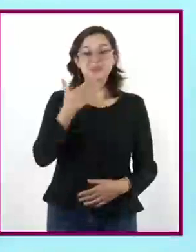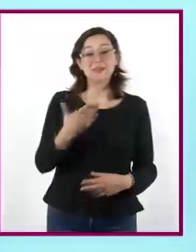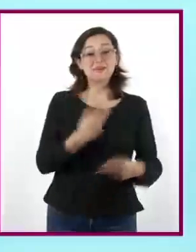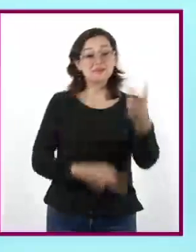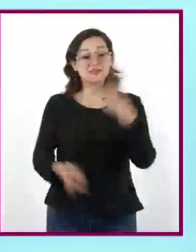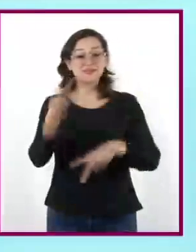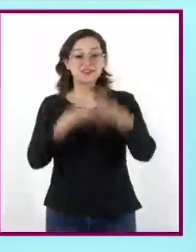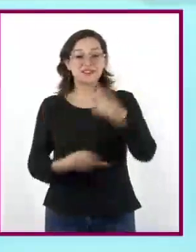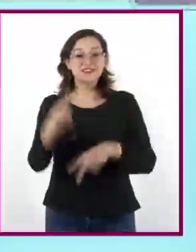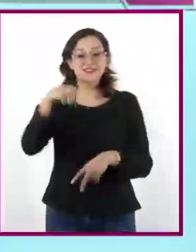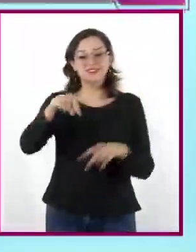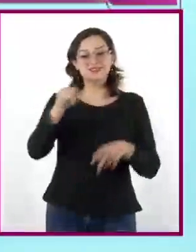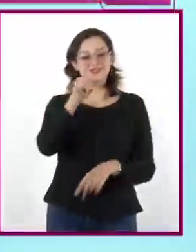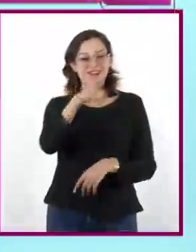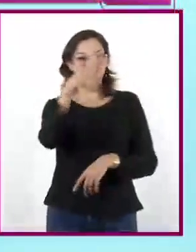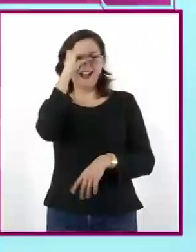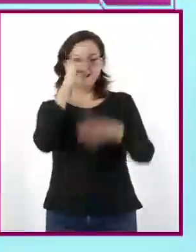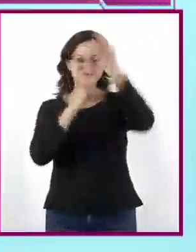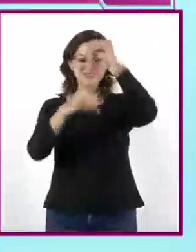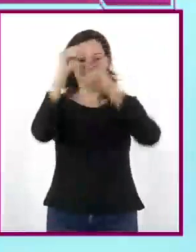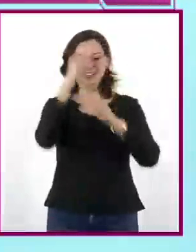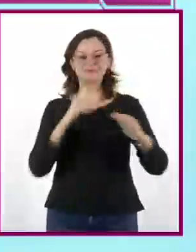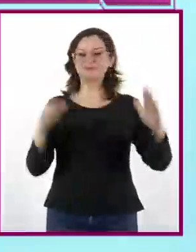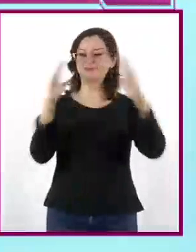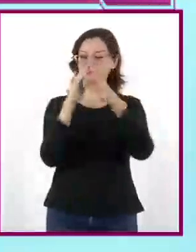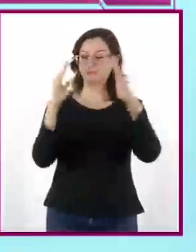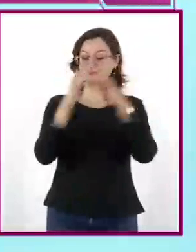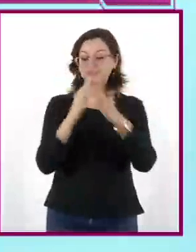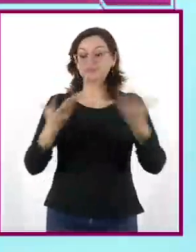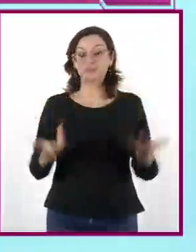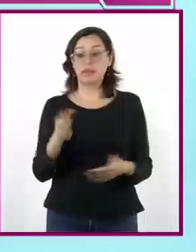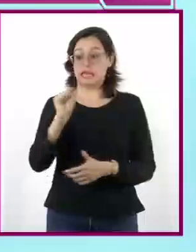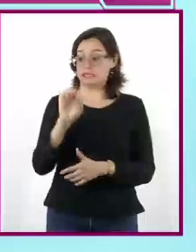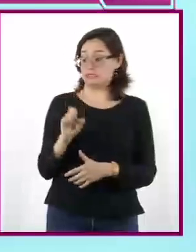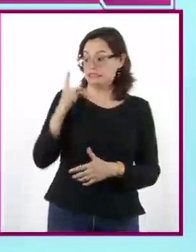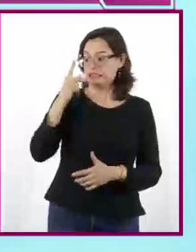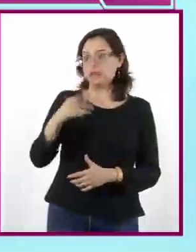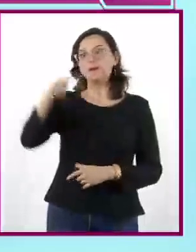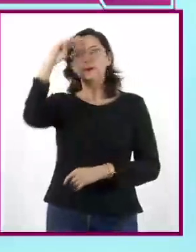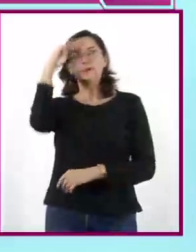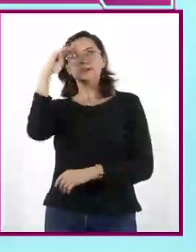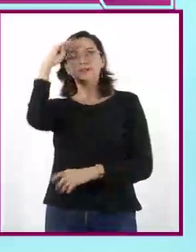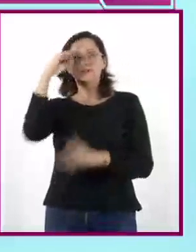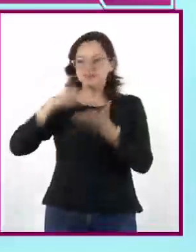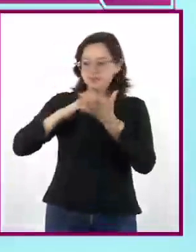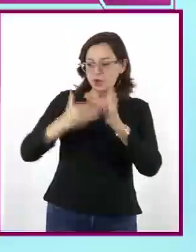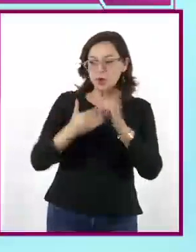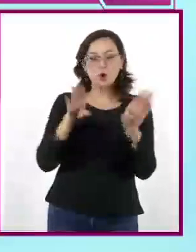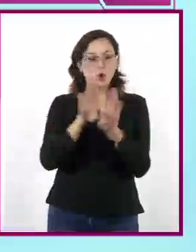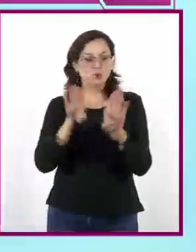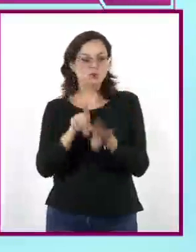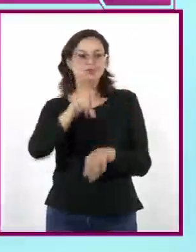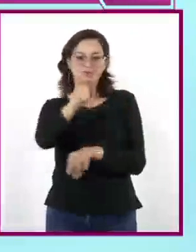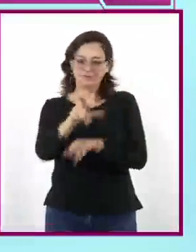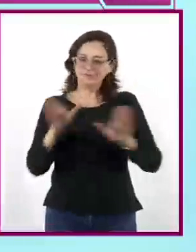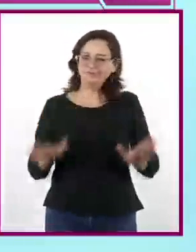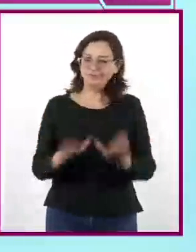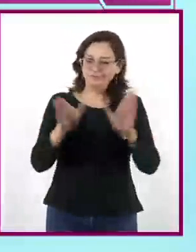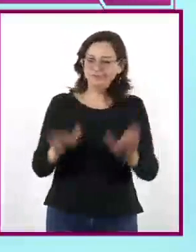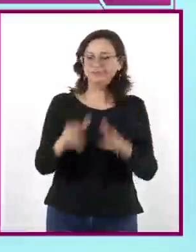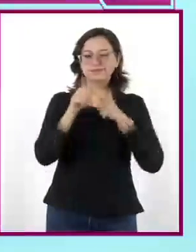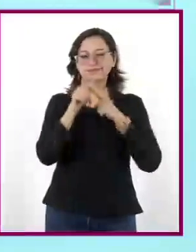Bienvenidos a la programación de Aprende en Casa, una estrategia de la Secretaría de Educación Pública para impulsar el aprendizaje.